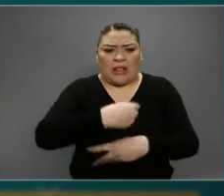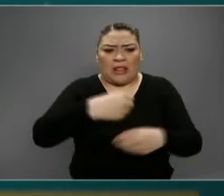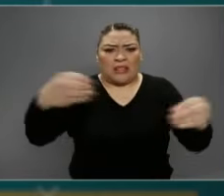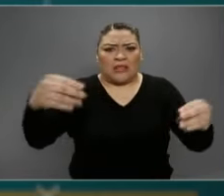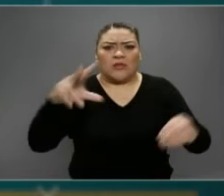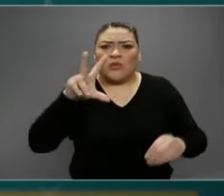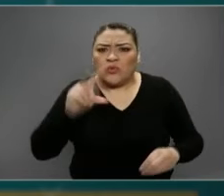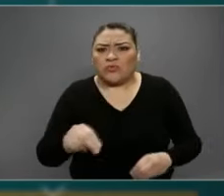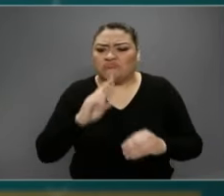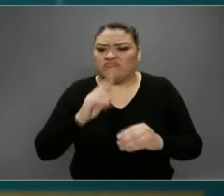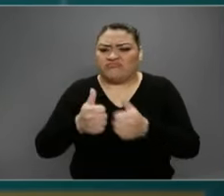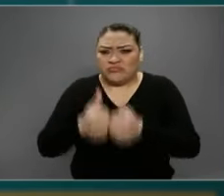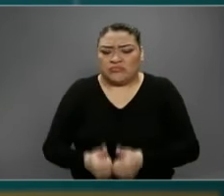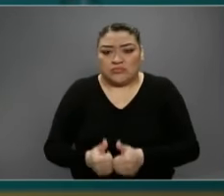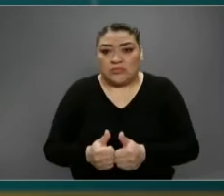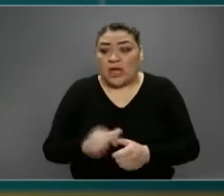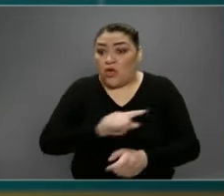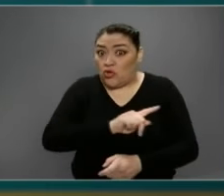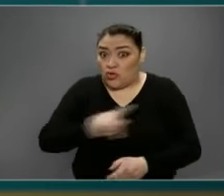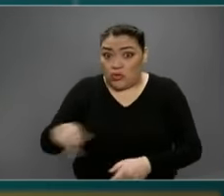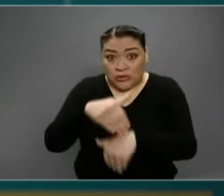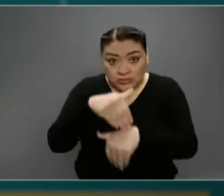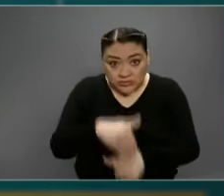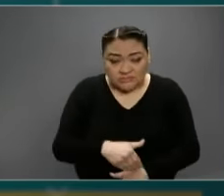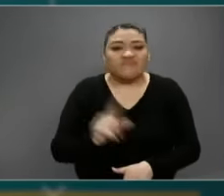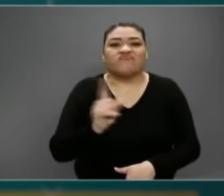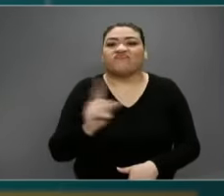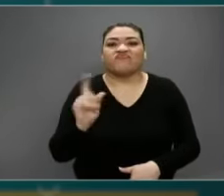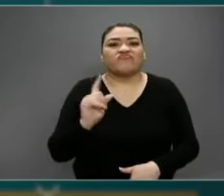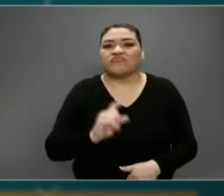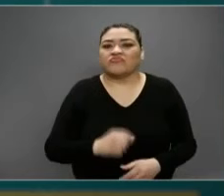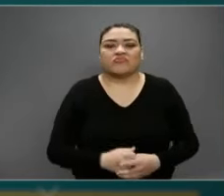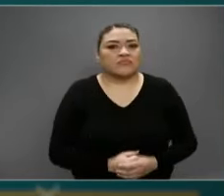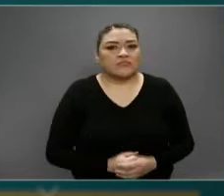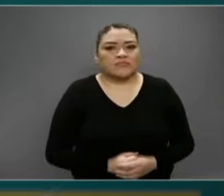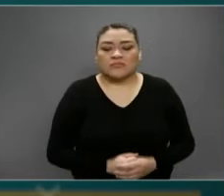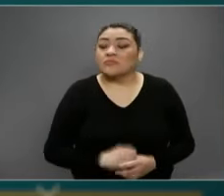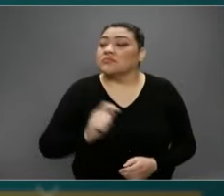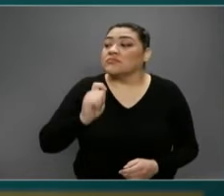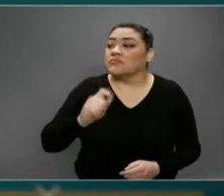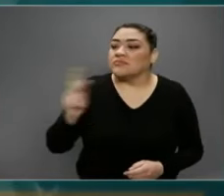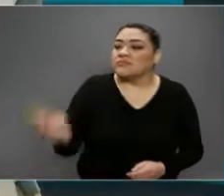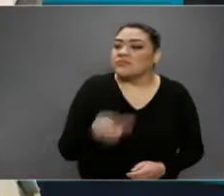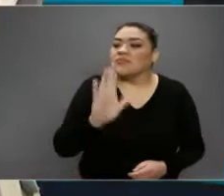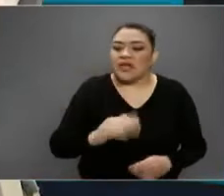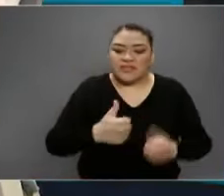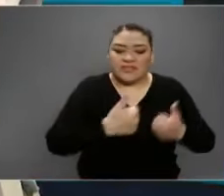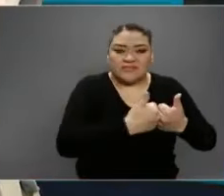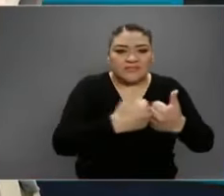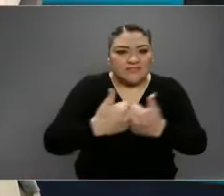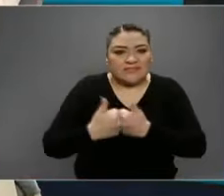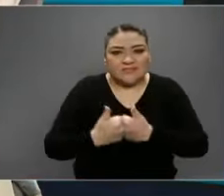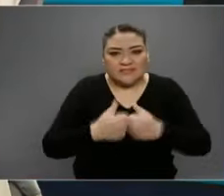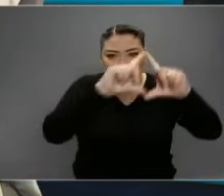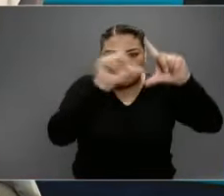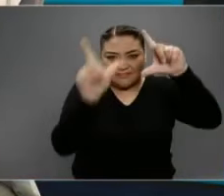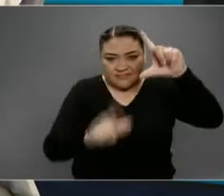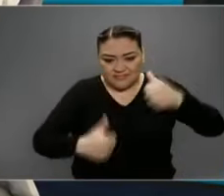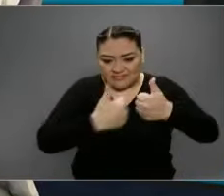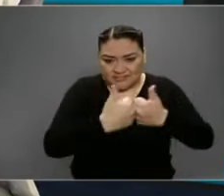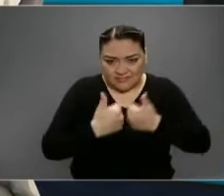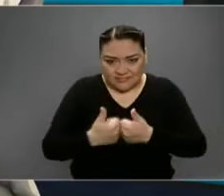otros estados? No todos entienden por la buena. Bueno, lo que está planteando esta persona es que hubiera algo así como fronteras internas.